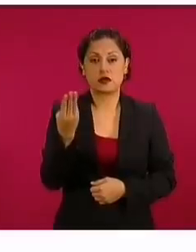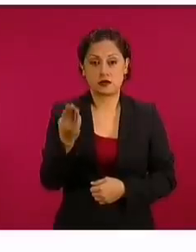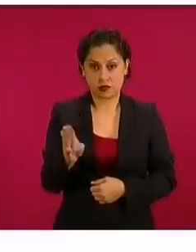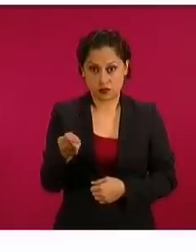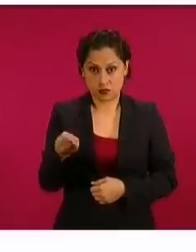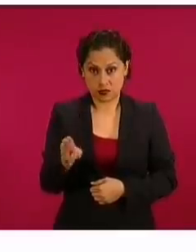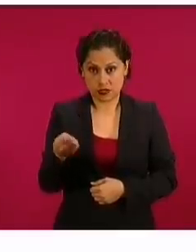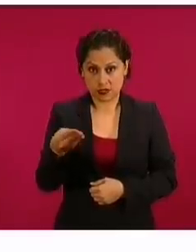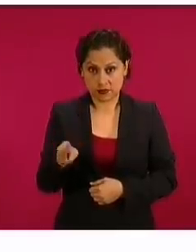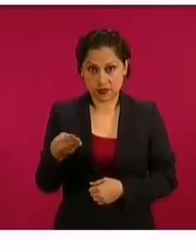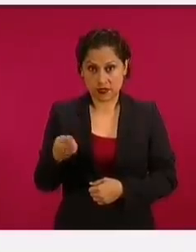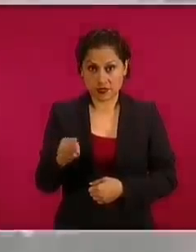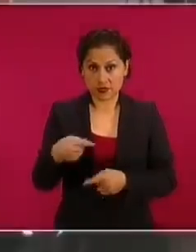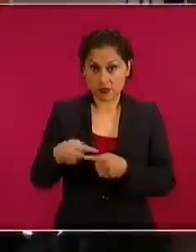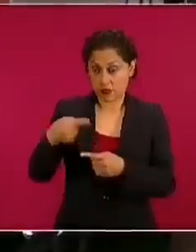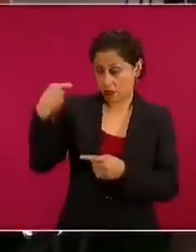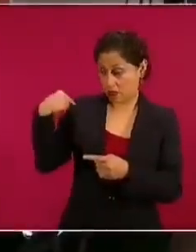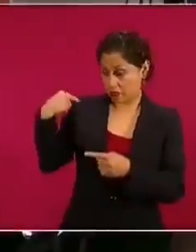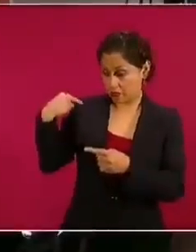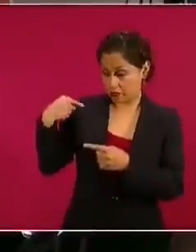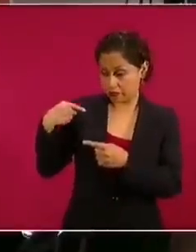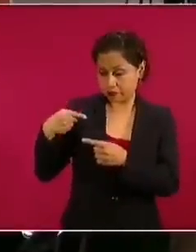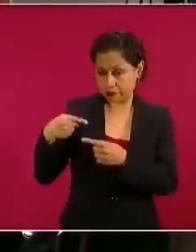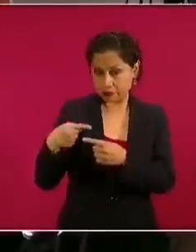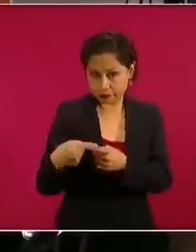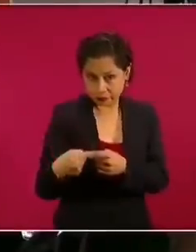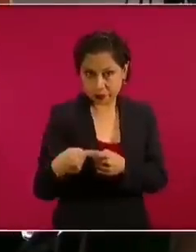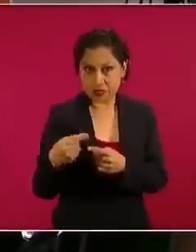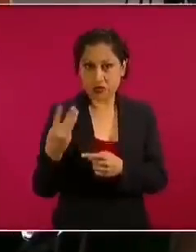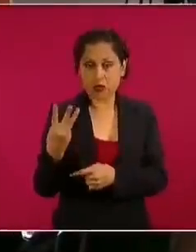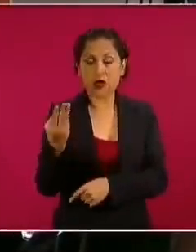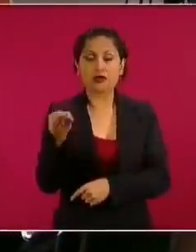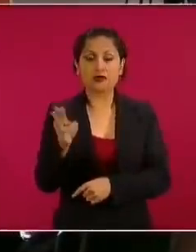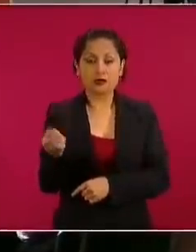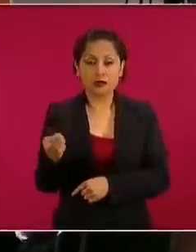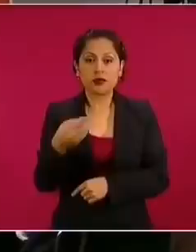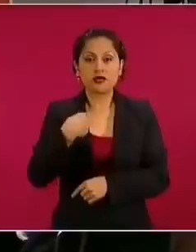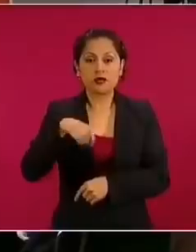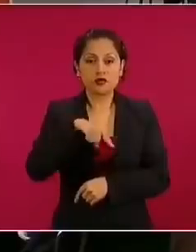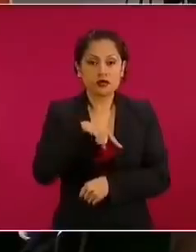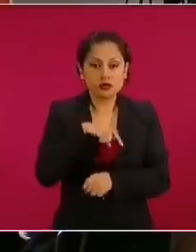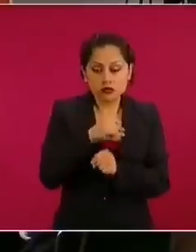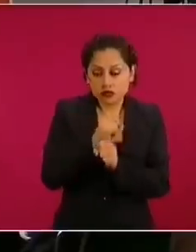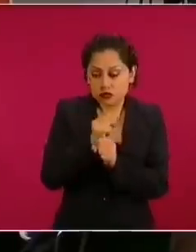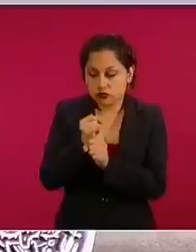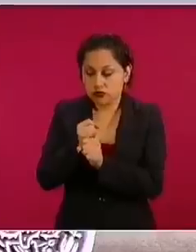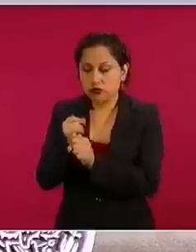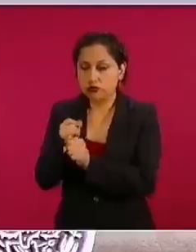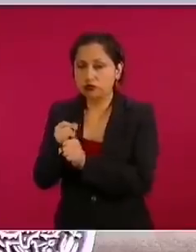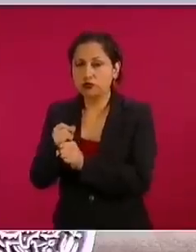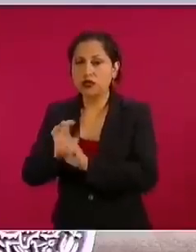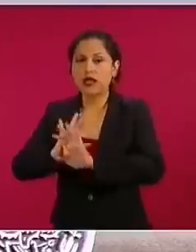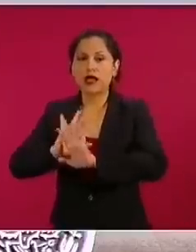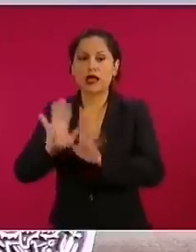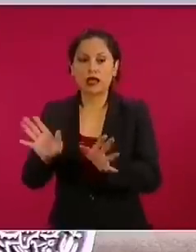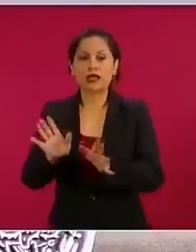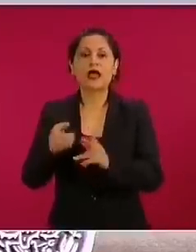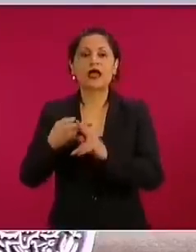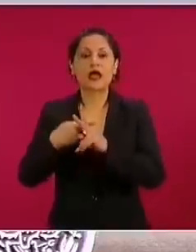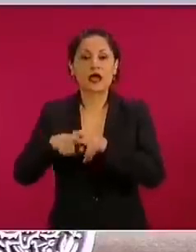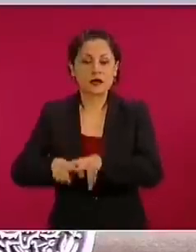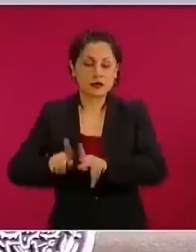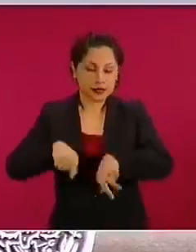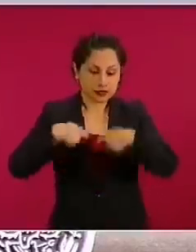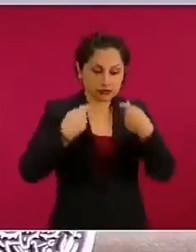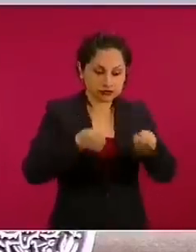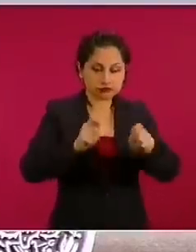los avances que llevemos, vamos a empezar a hacer llegar el apoyo de 25